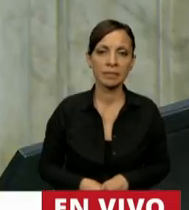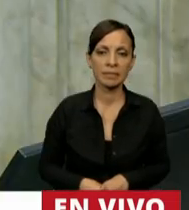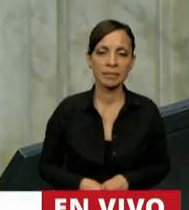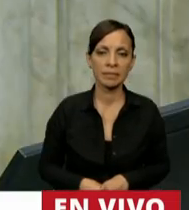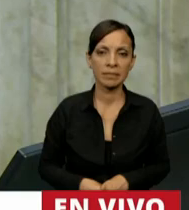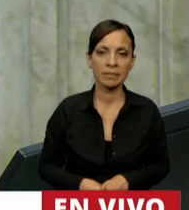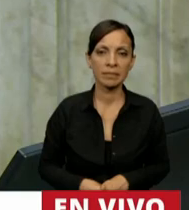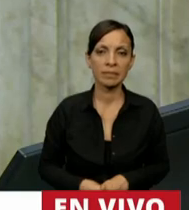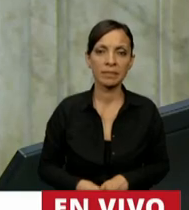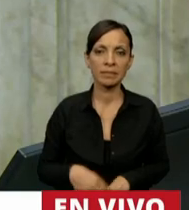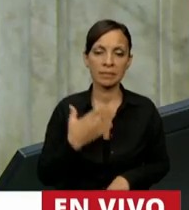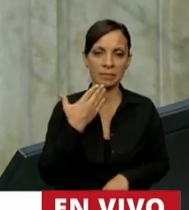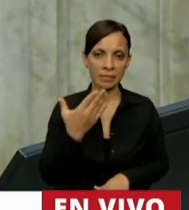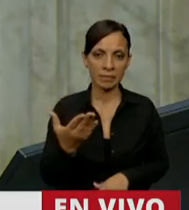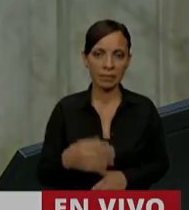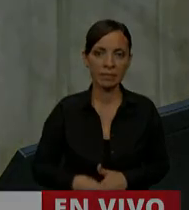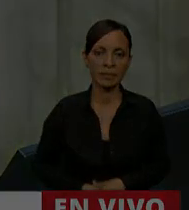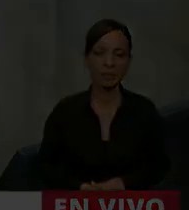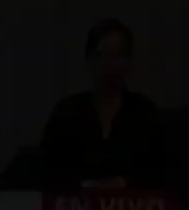Muchas gracias, Diputado Casinerio.